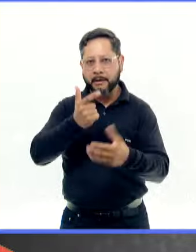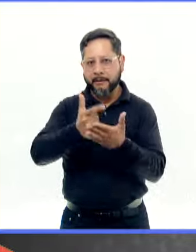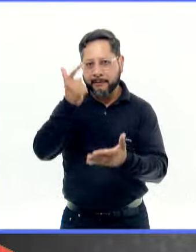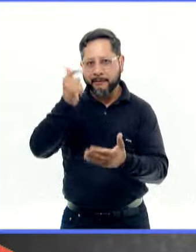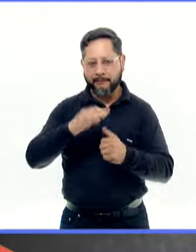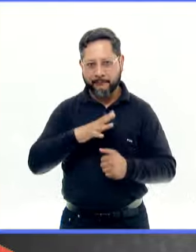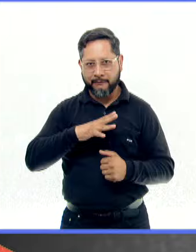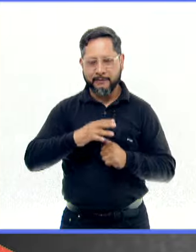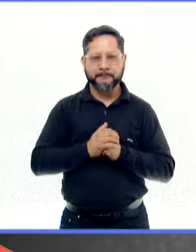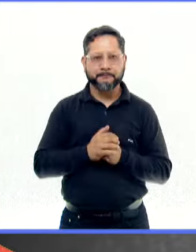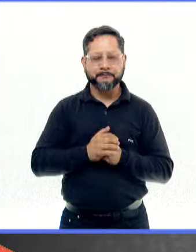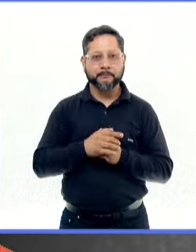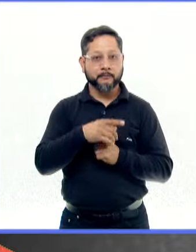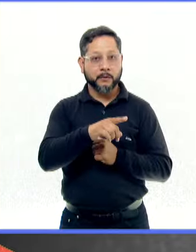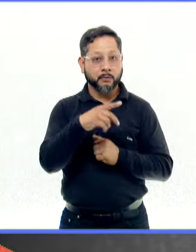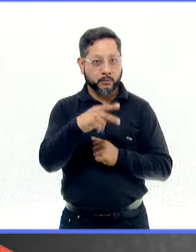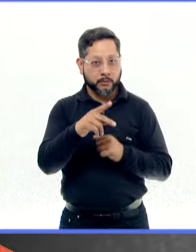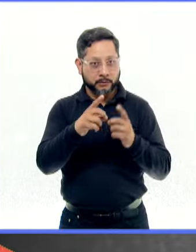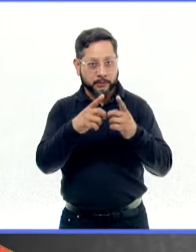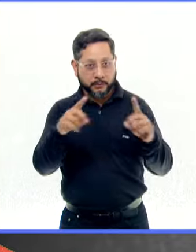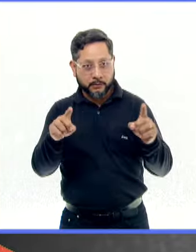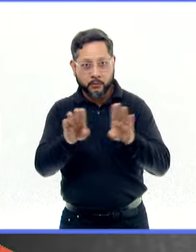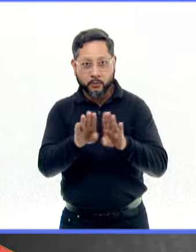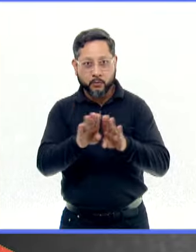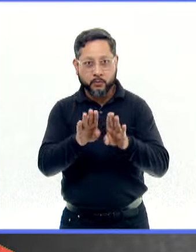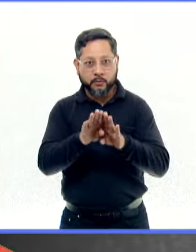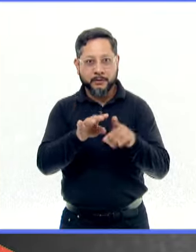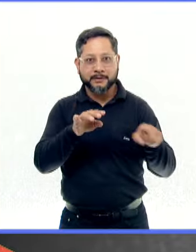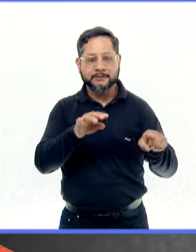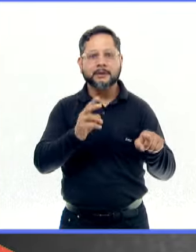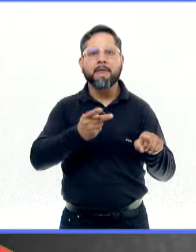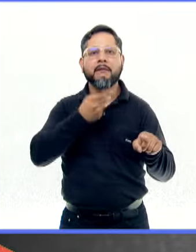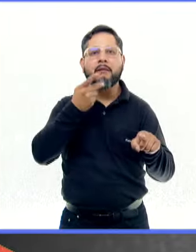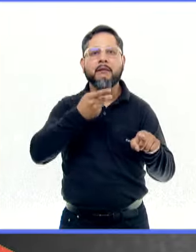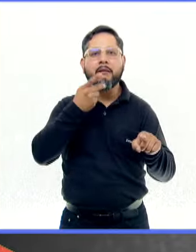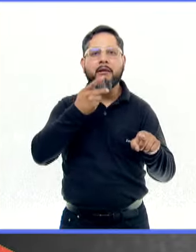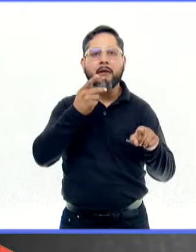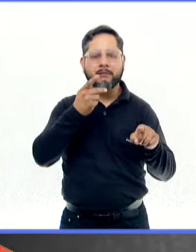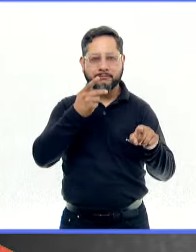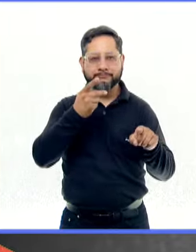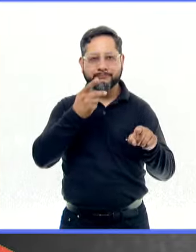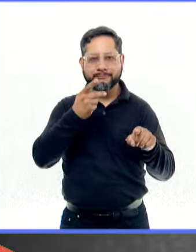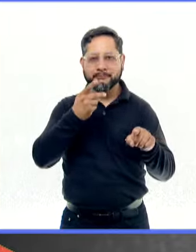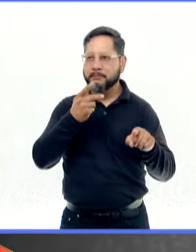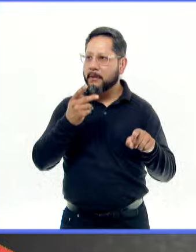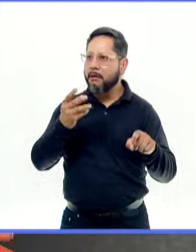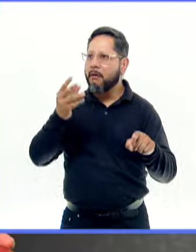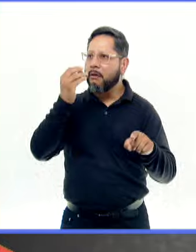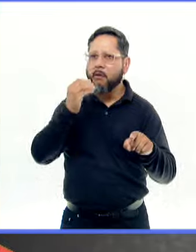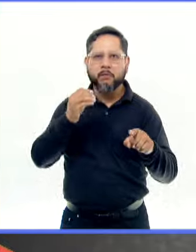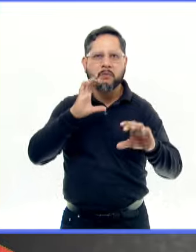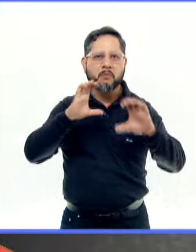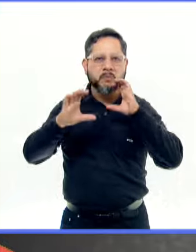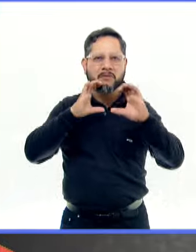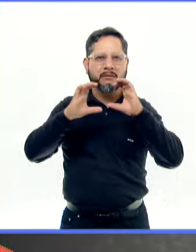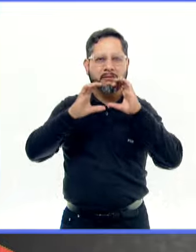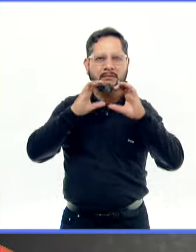el hito del desarrollo más importante es la adquisición del lenguaje. Entonces, cuando un niño que está